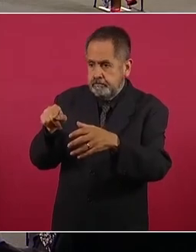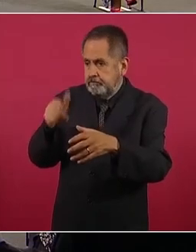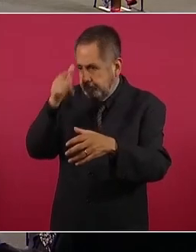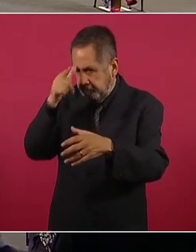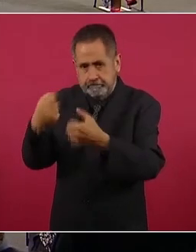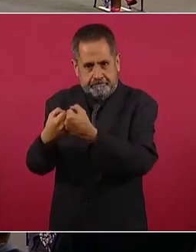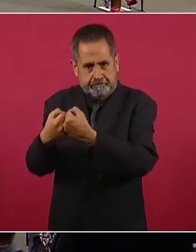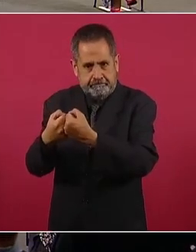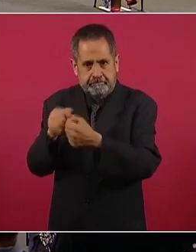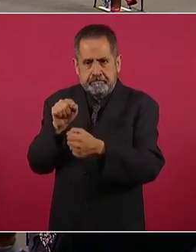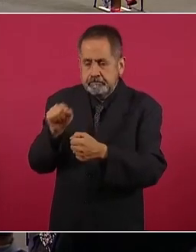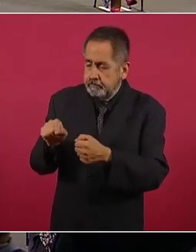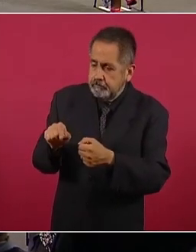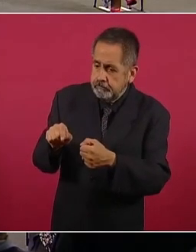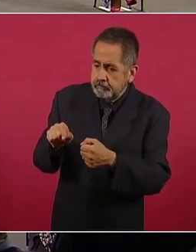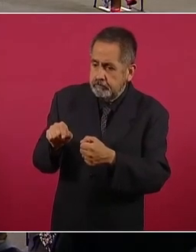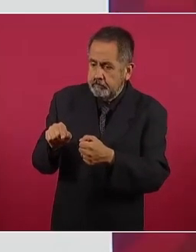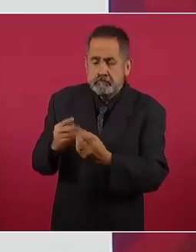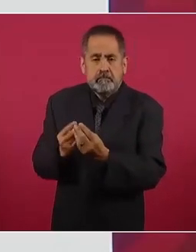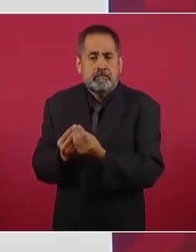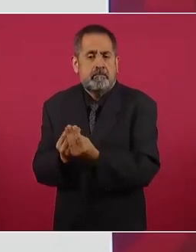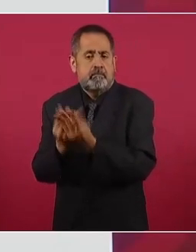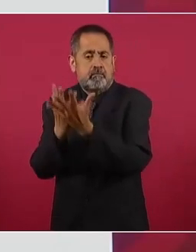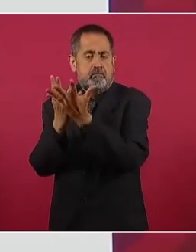cómo están las milpas,